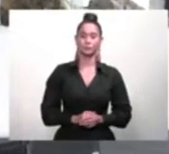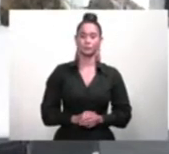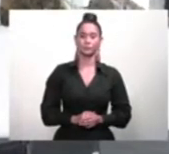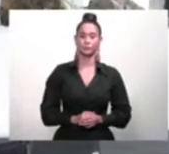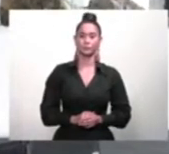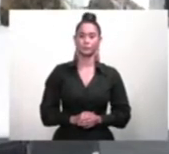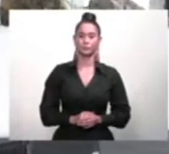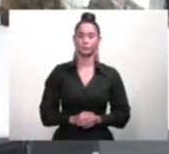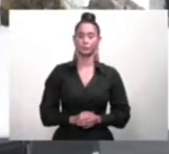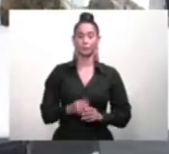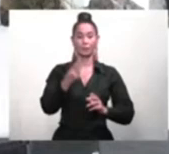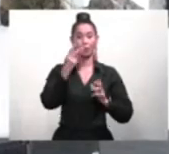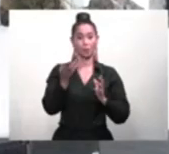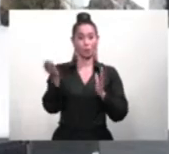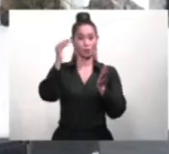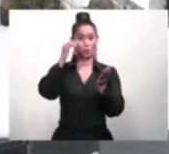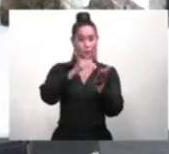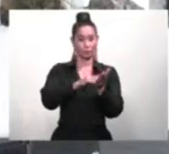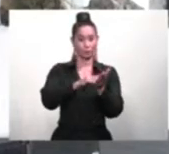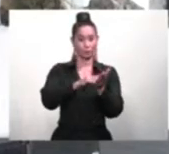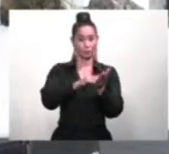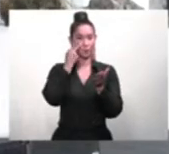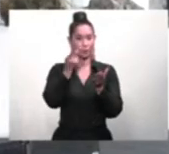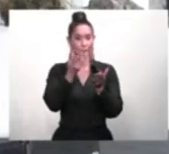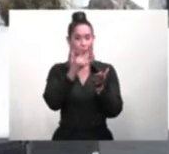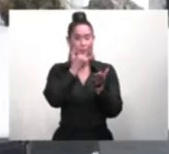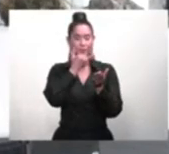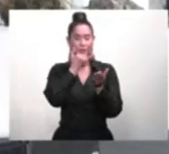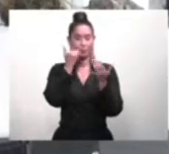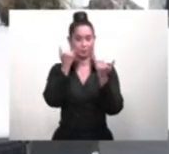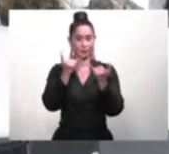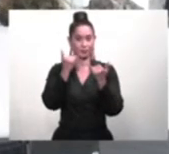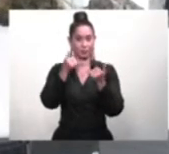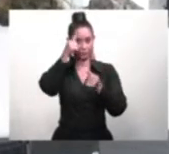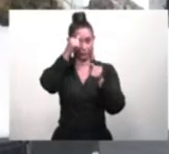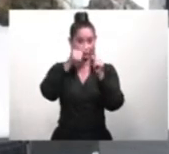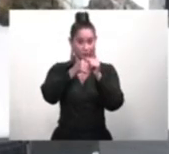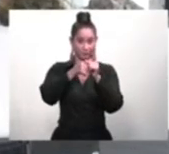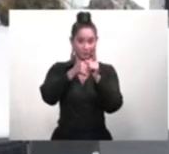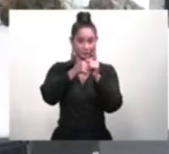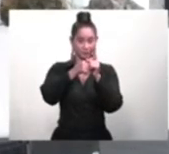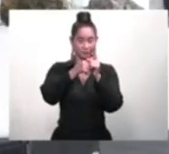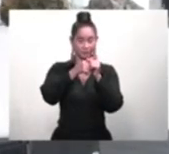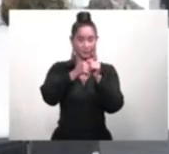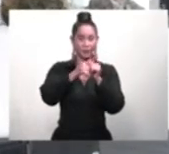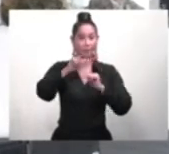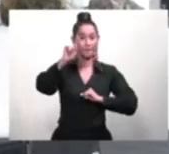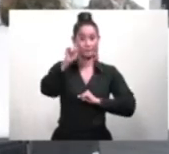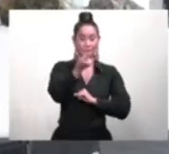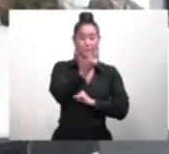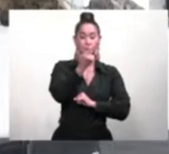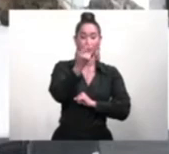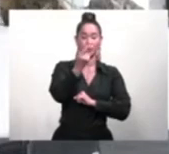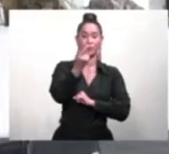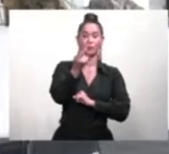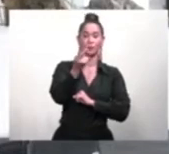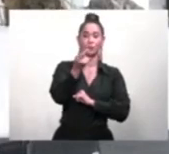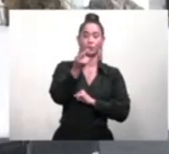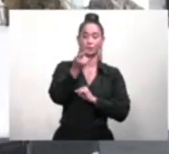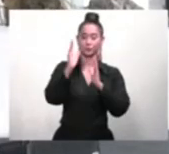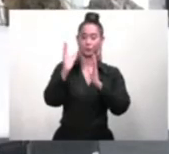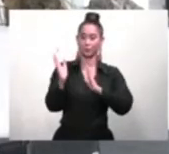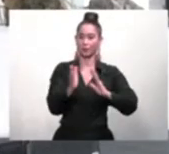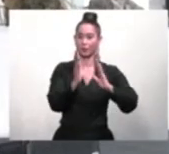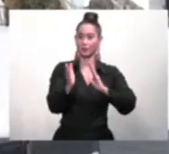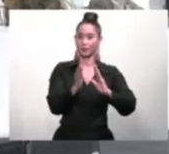Repasamos el paso a paso de lo que recién acaba de suceder. En un primer momento se procede al proceso